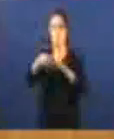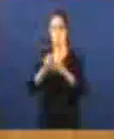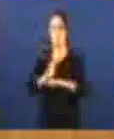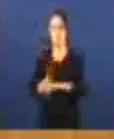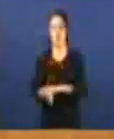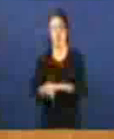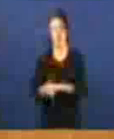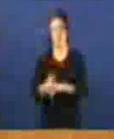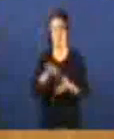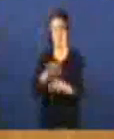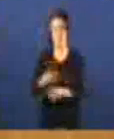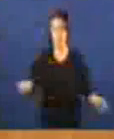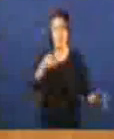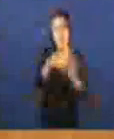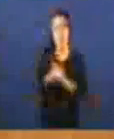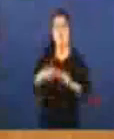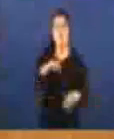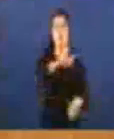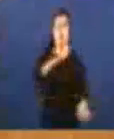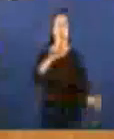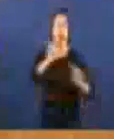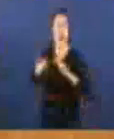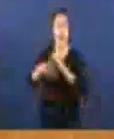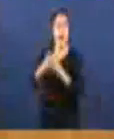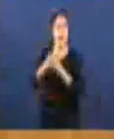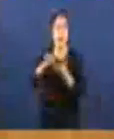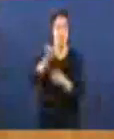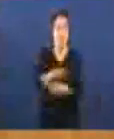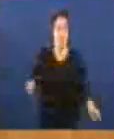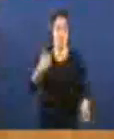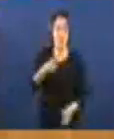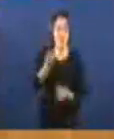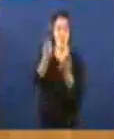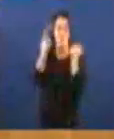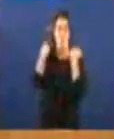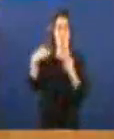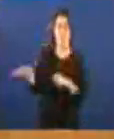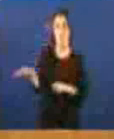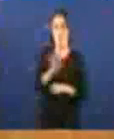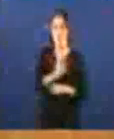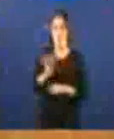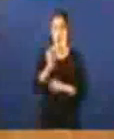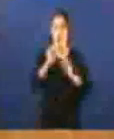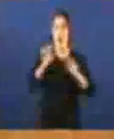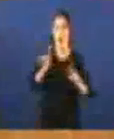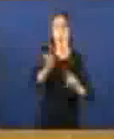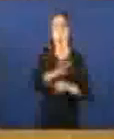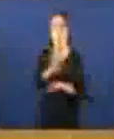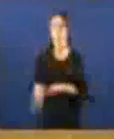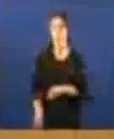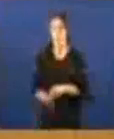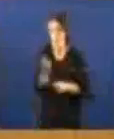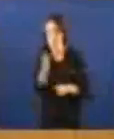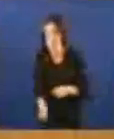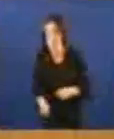superfluos mentras non se reconvirtan en súditos, que entón se valen para o que se queira mandar neles, pero son superfluos. Todo eso,